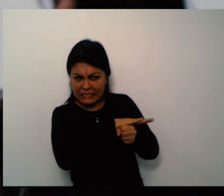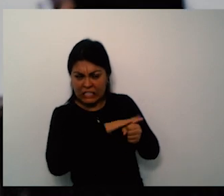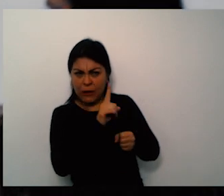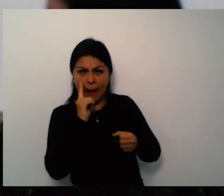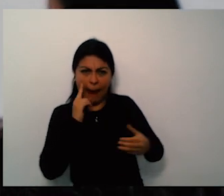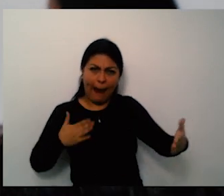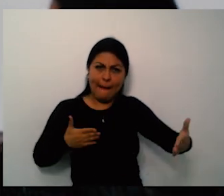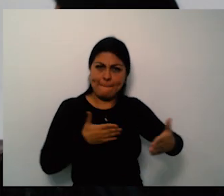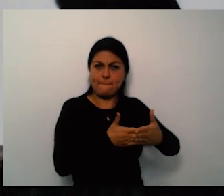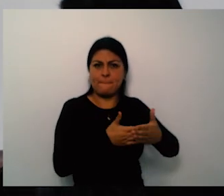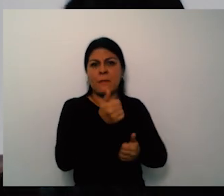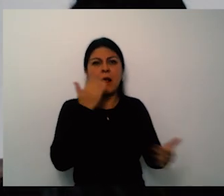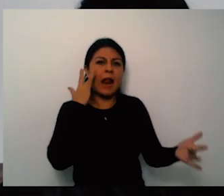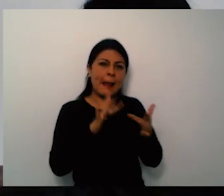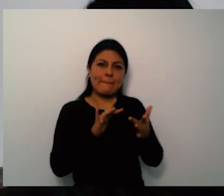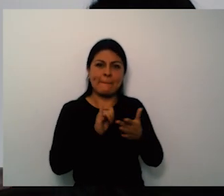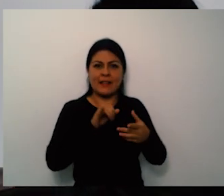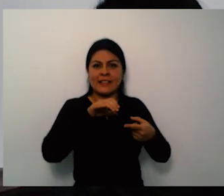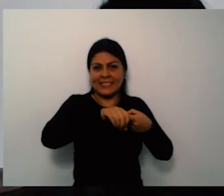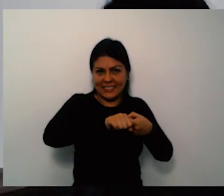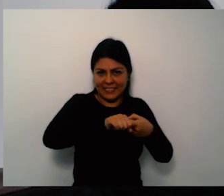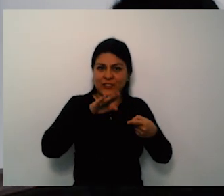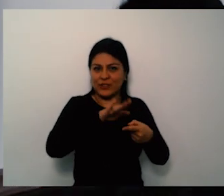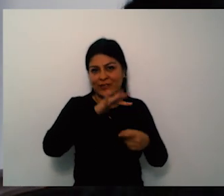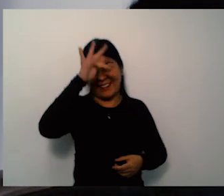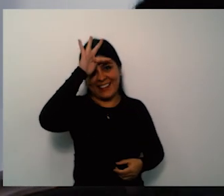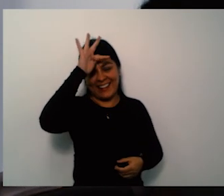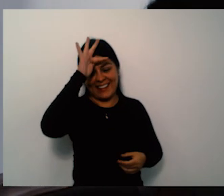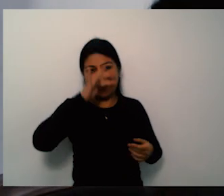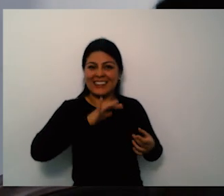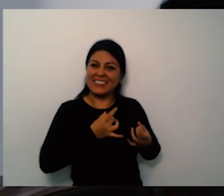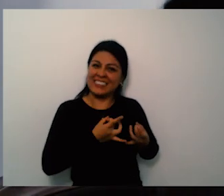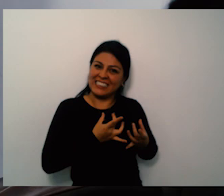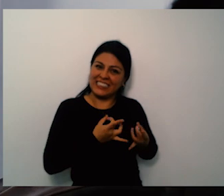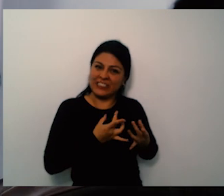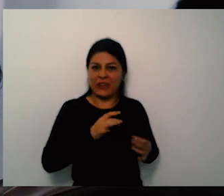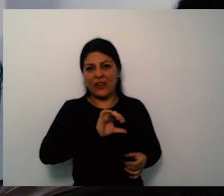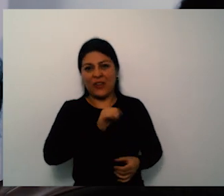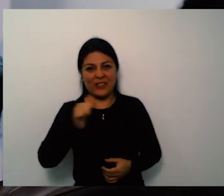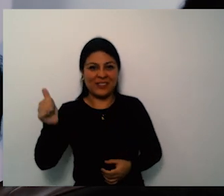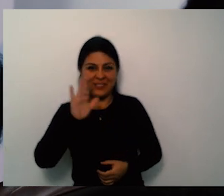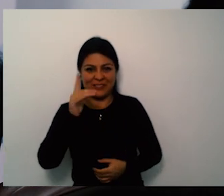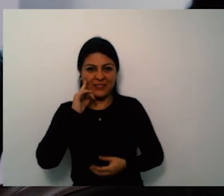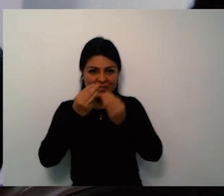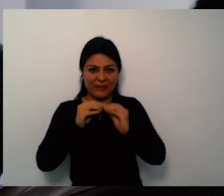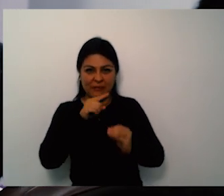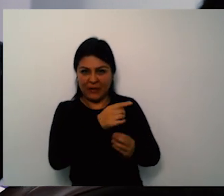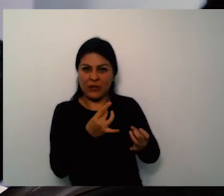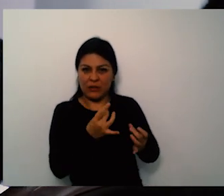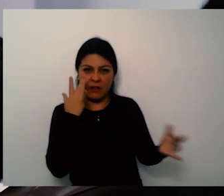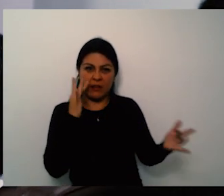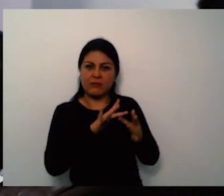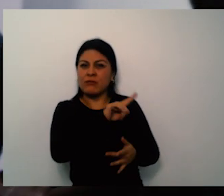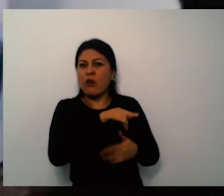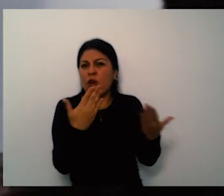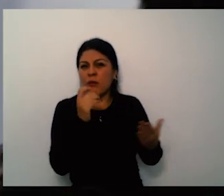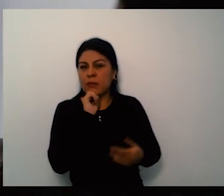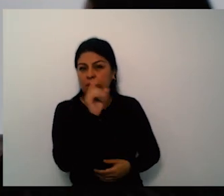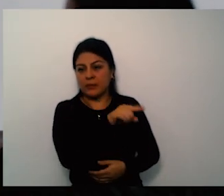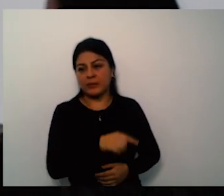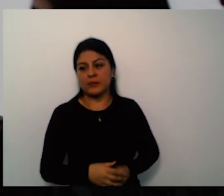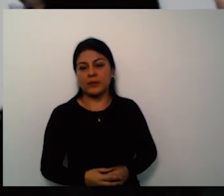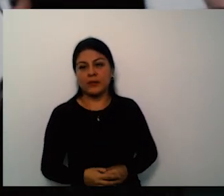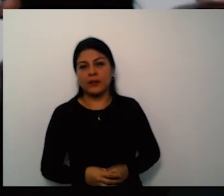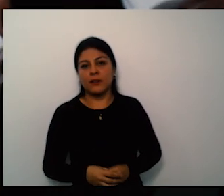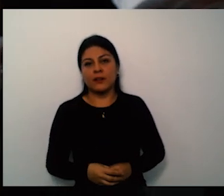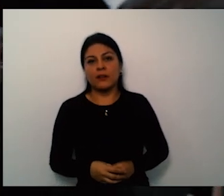de veedores de este mismo hospital a nuestro doctor Pineda de la Surrexur queremos